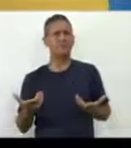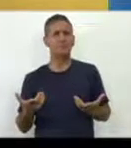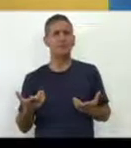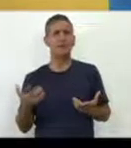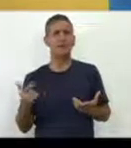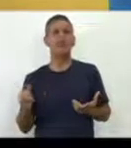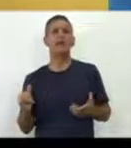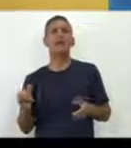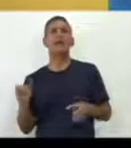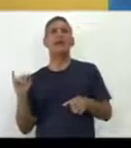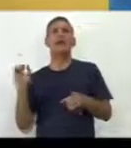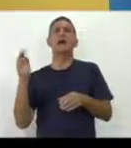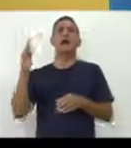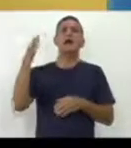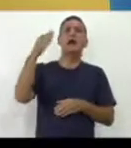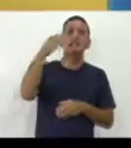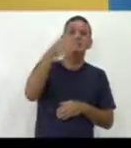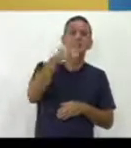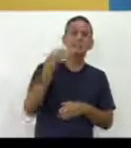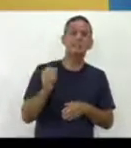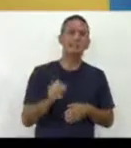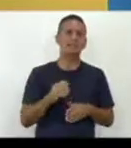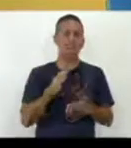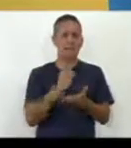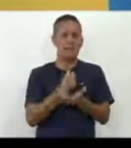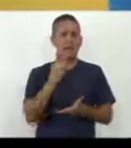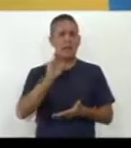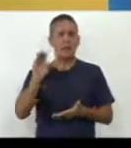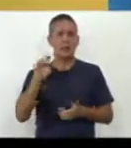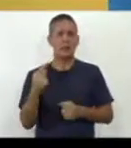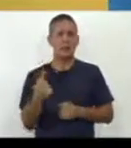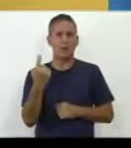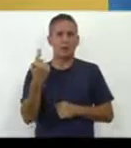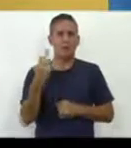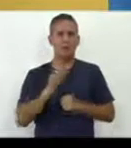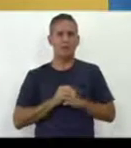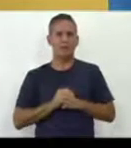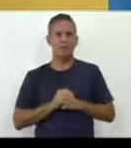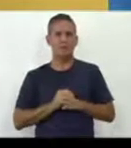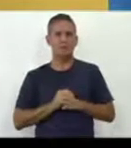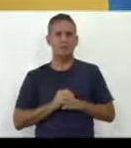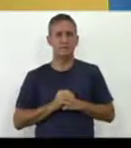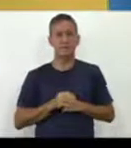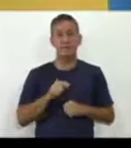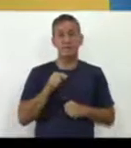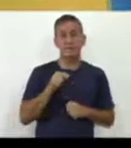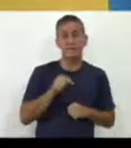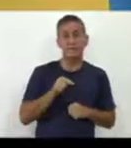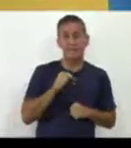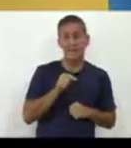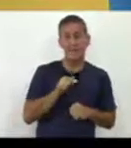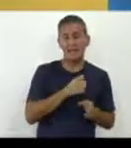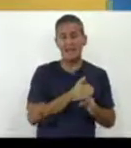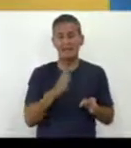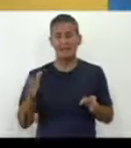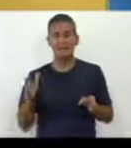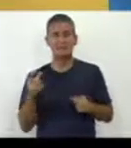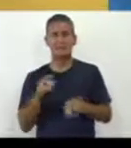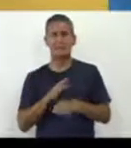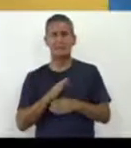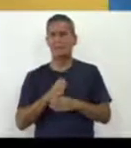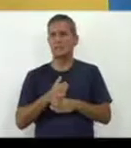ingreso a la escuela. Entonces, si esta primera infancia tiene tanto significado y se dedica